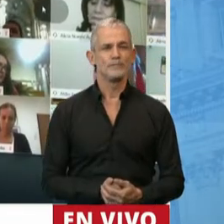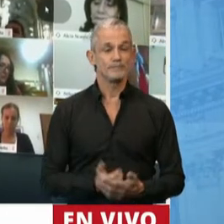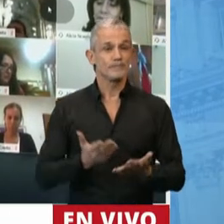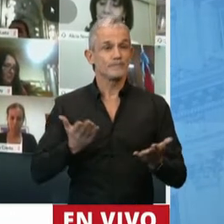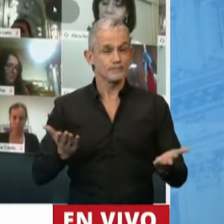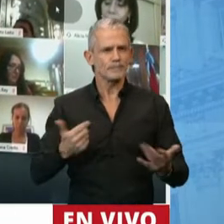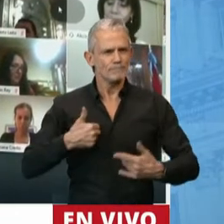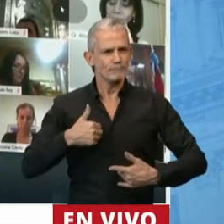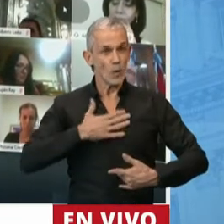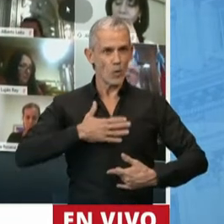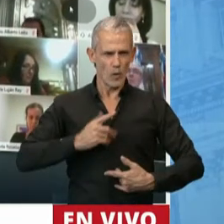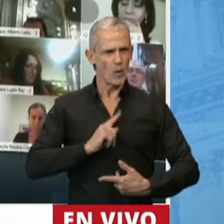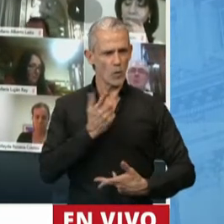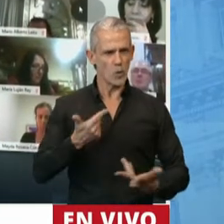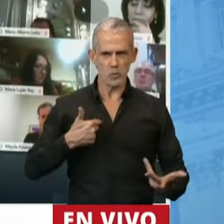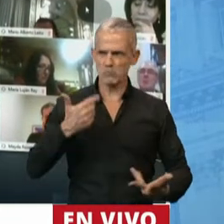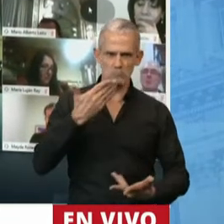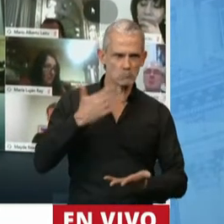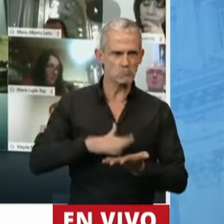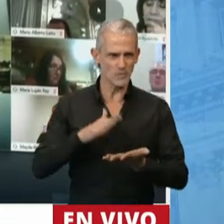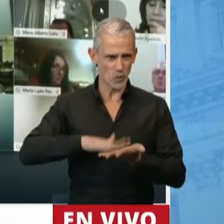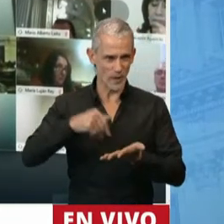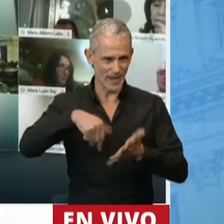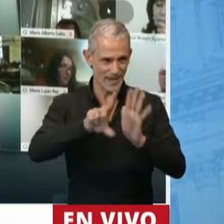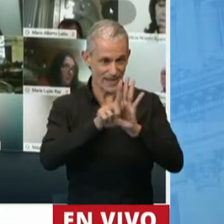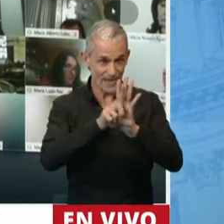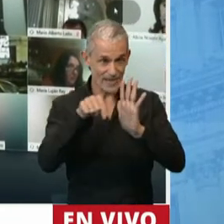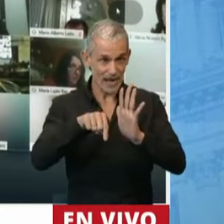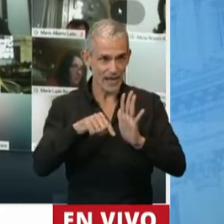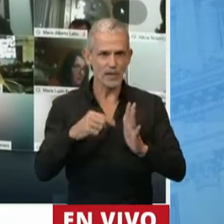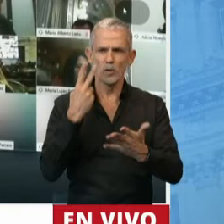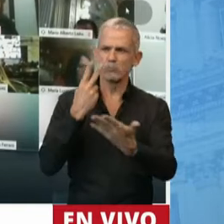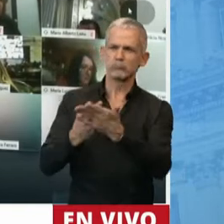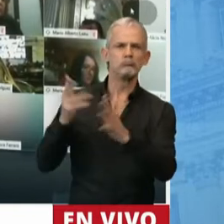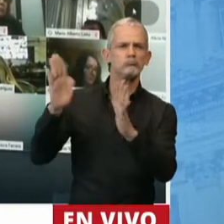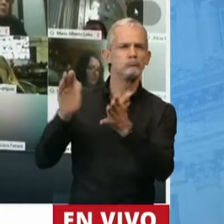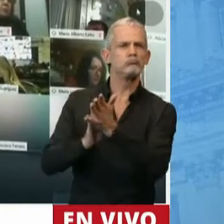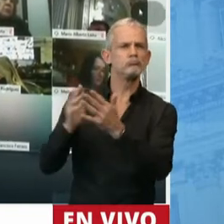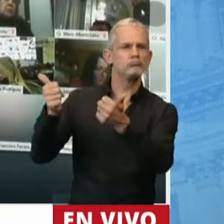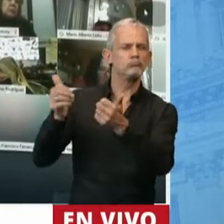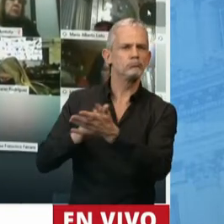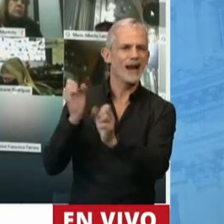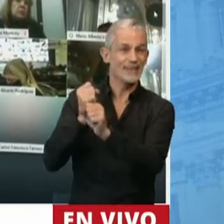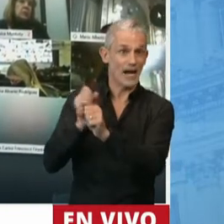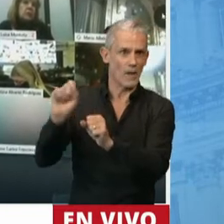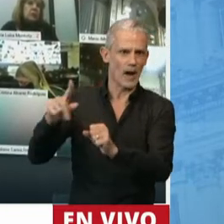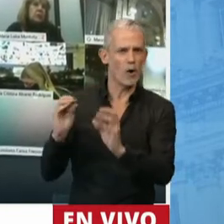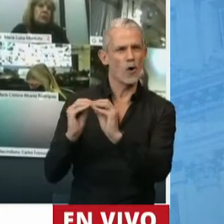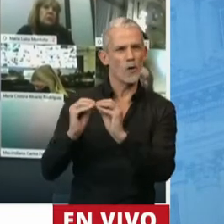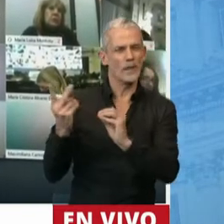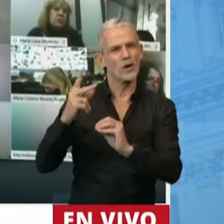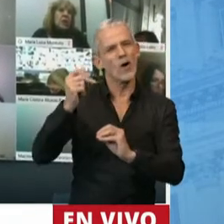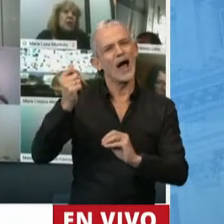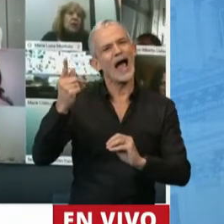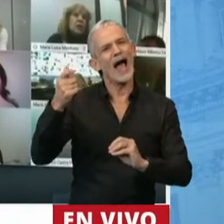Bueno, es un honor para mí tomar la palabra en esta ley realmente y reconocer el trabajo de los colegas, en especial de mi colega